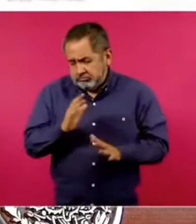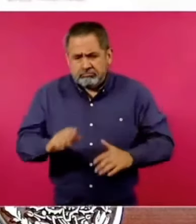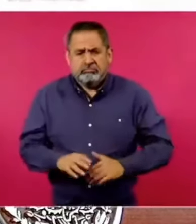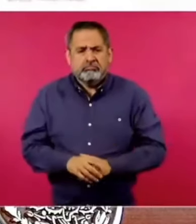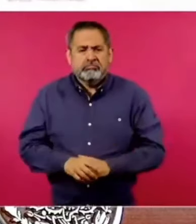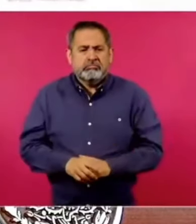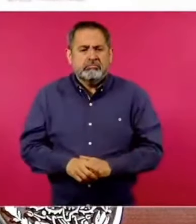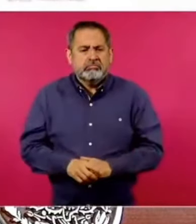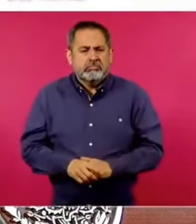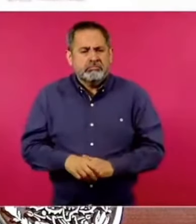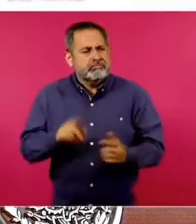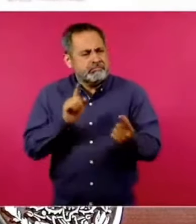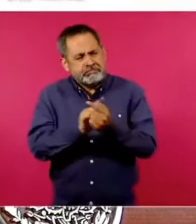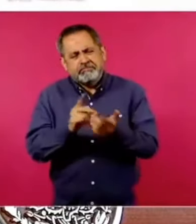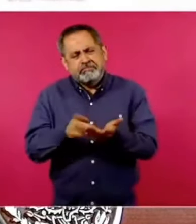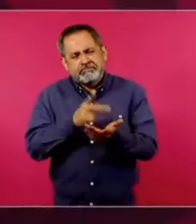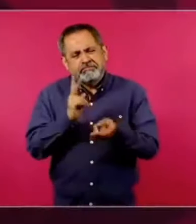Hablamos de muchas cosas. Gracias.